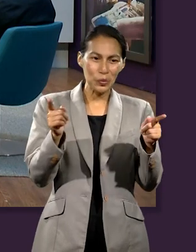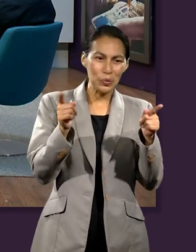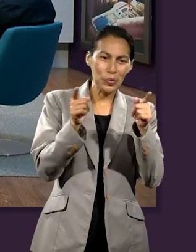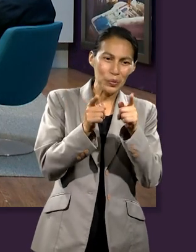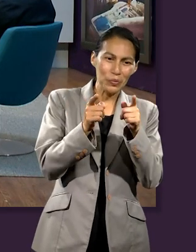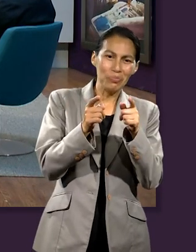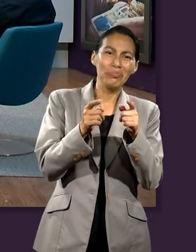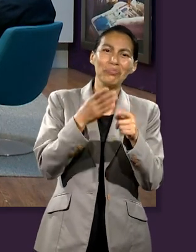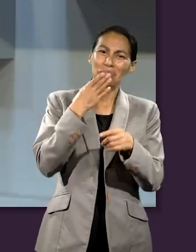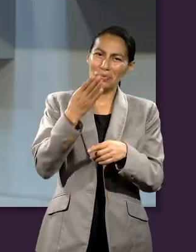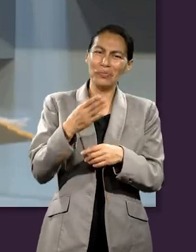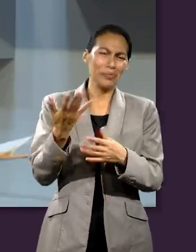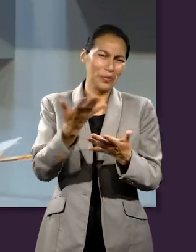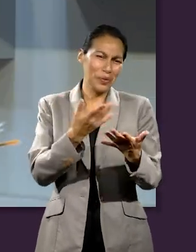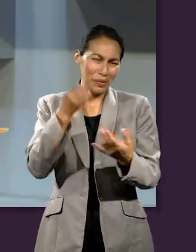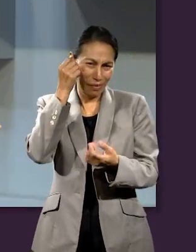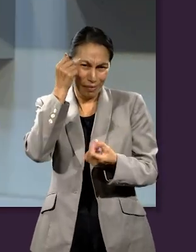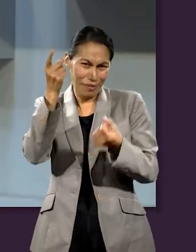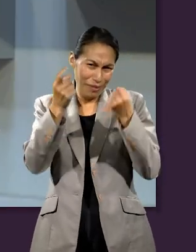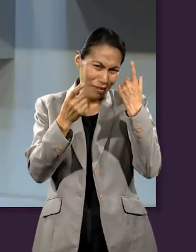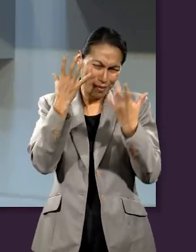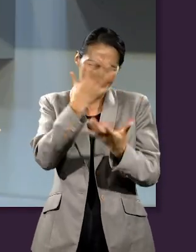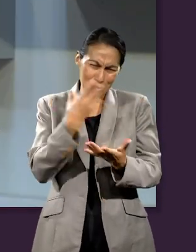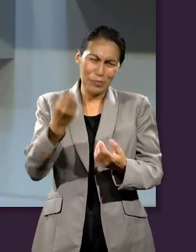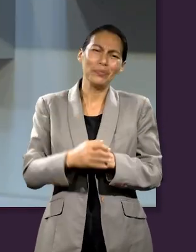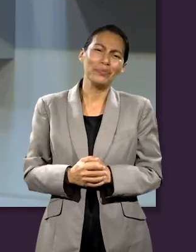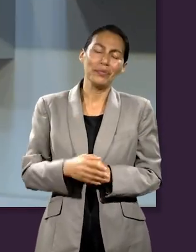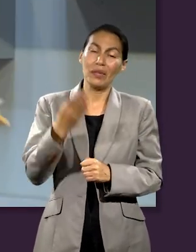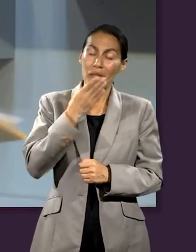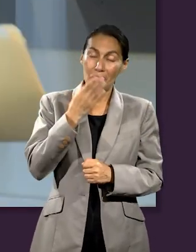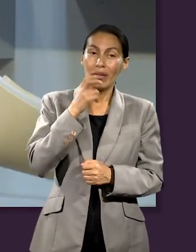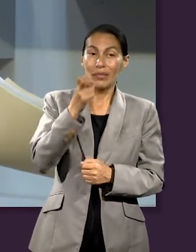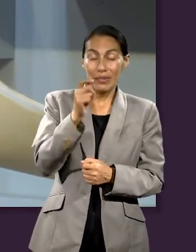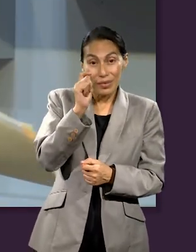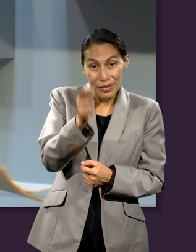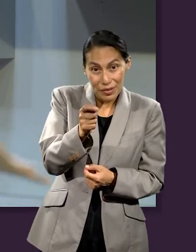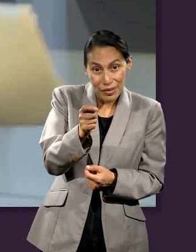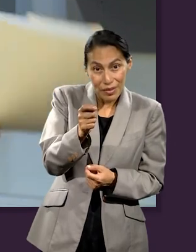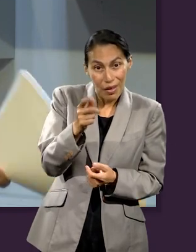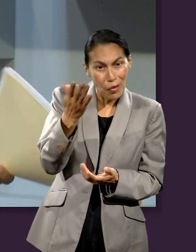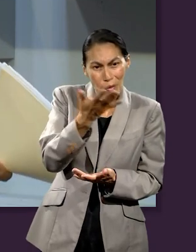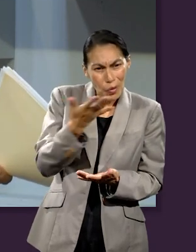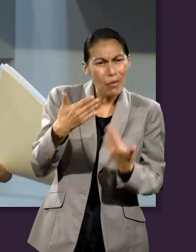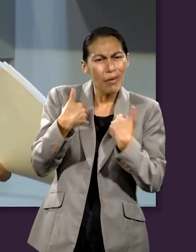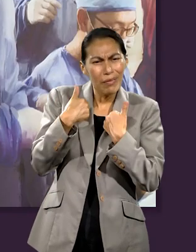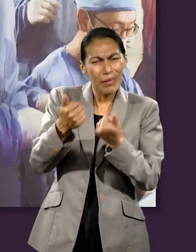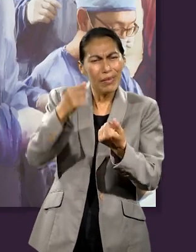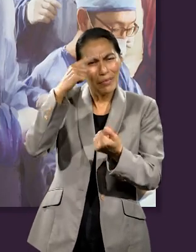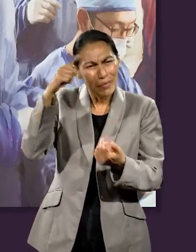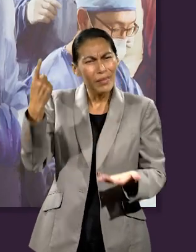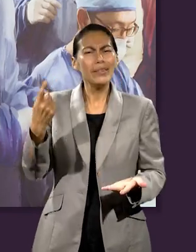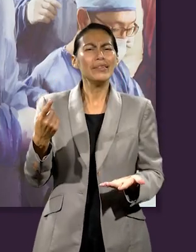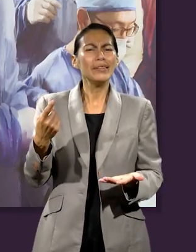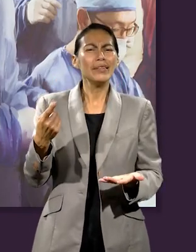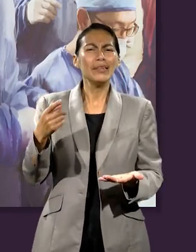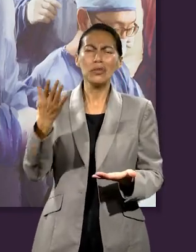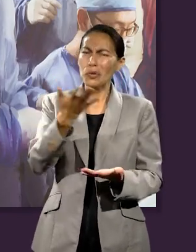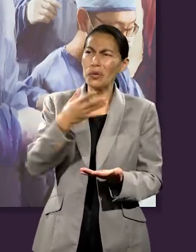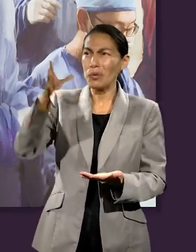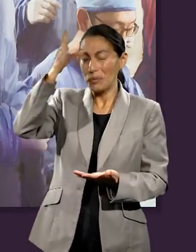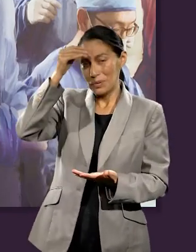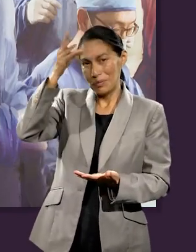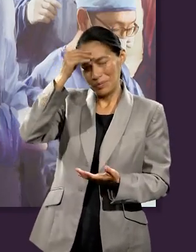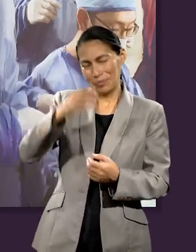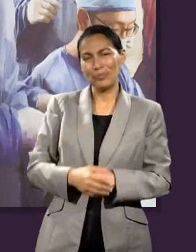Dios. Qué bien. Me encantó que la frase ustedes la han sustentado con las ideas prácticas. De eso se trata la Biblia, de hacer